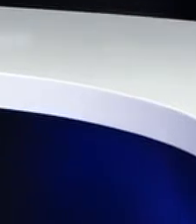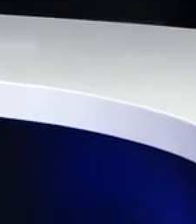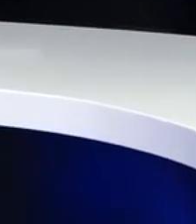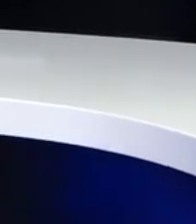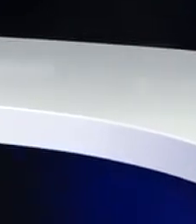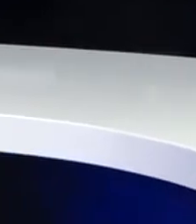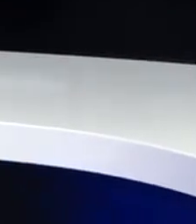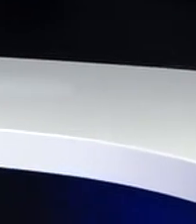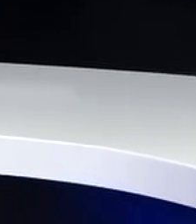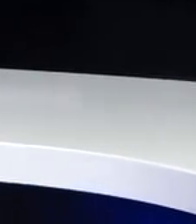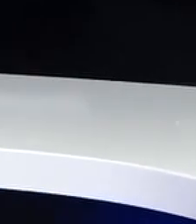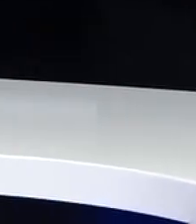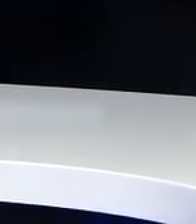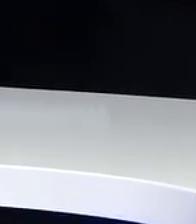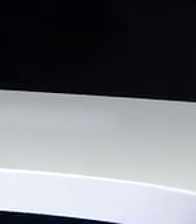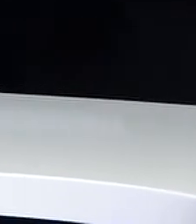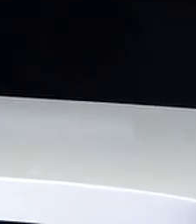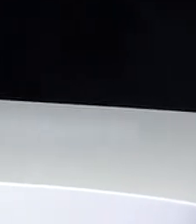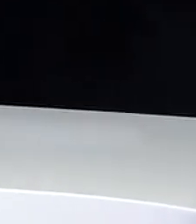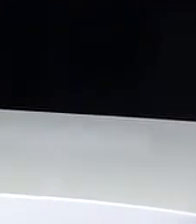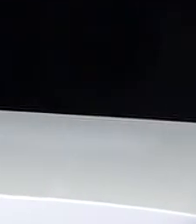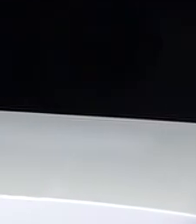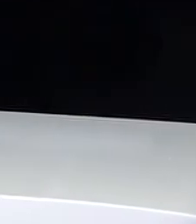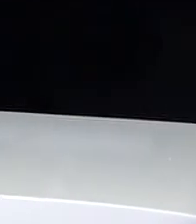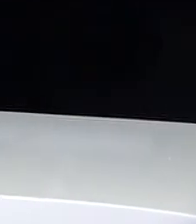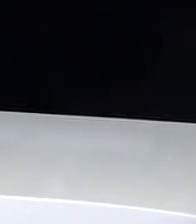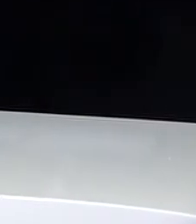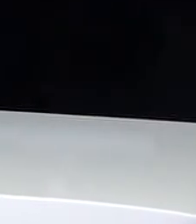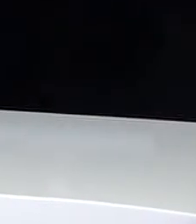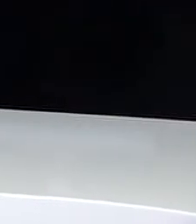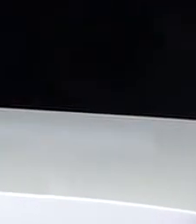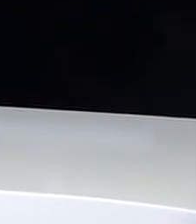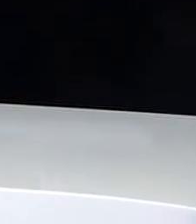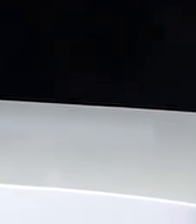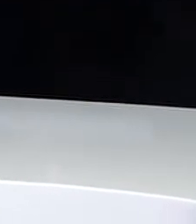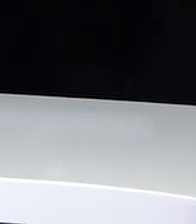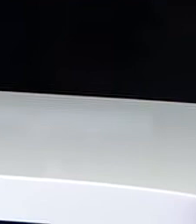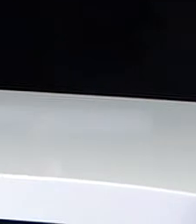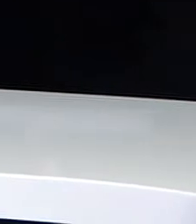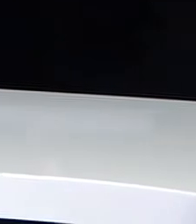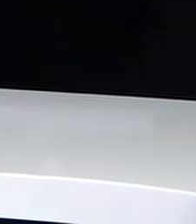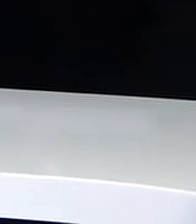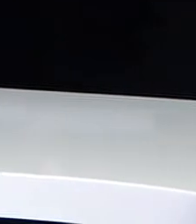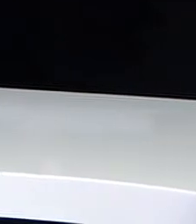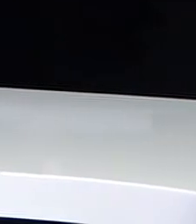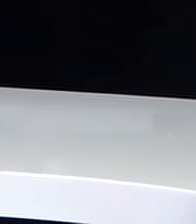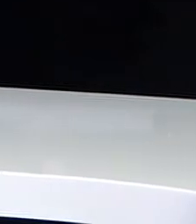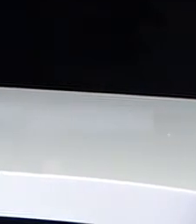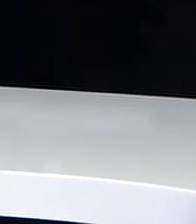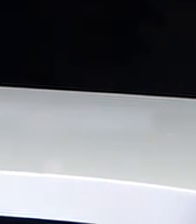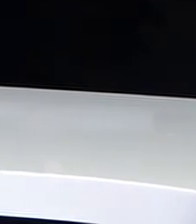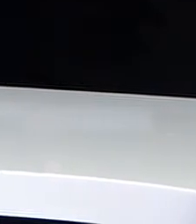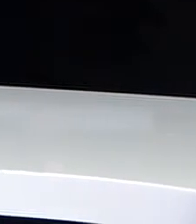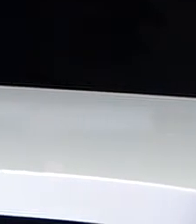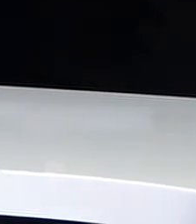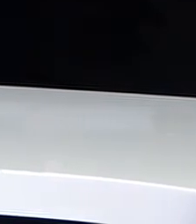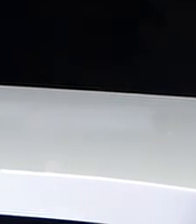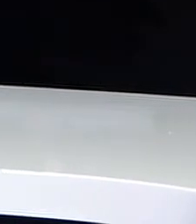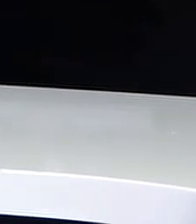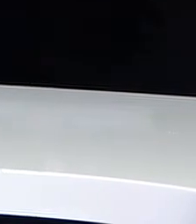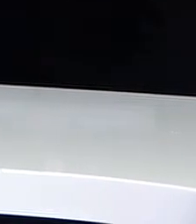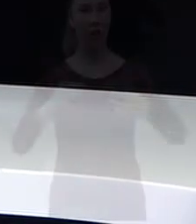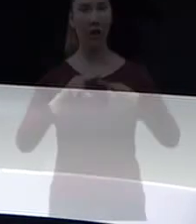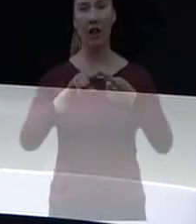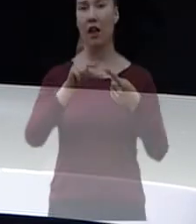Desde el Centro de Operaciones de Canal 7, a través obviamente del 10.1, 10.2 de Televisión Abierta y también en los diversos sistemas de Televisión,